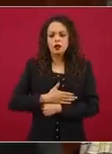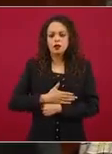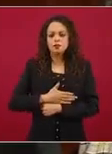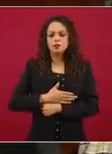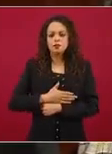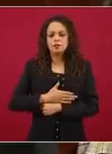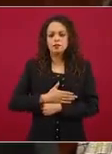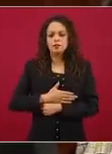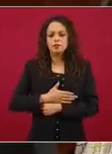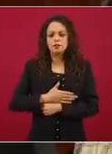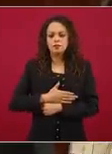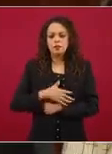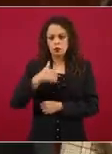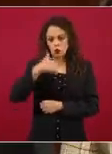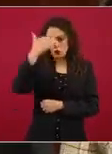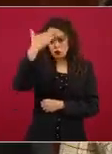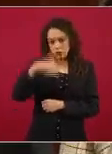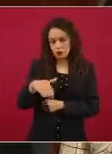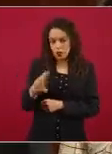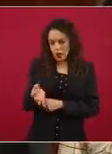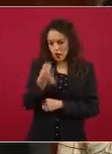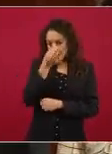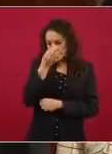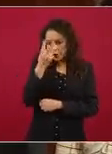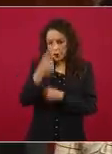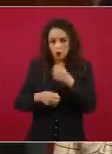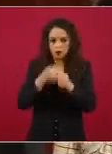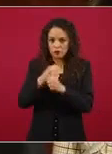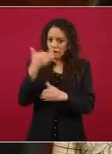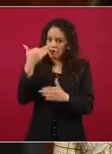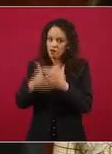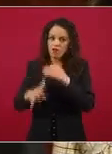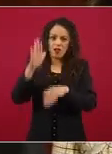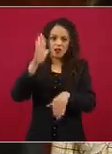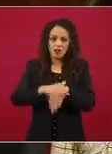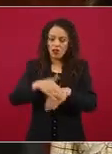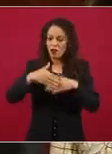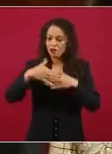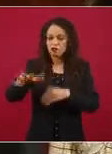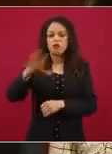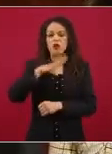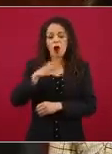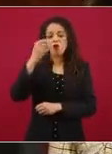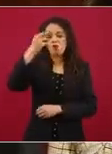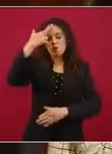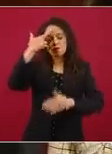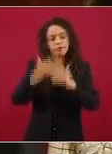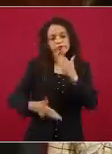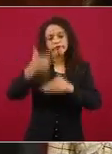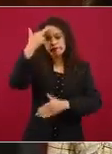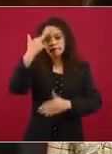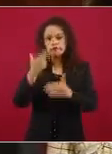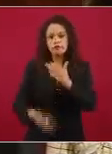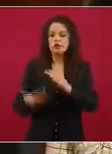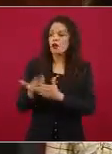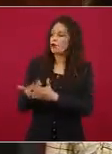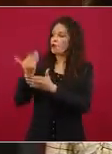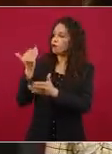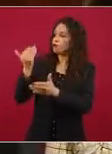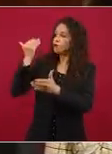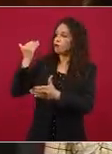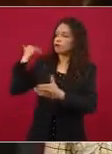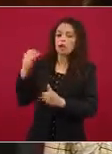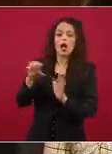Ya sé que apenas lleva dos años y todavía falta mucho y hay muchísimos agravios del pasado como el que acaba usted